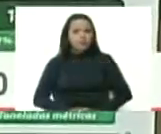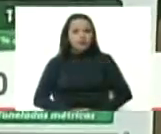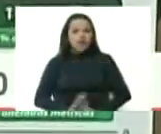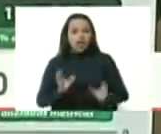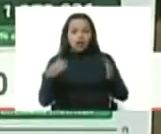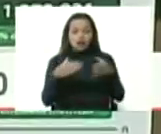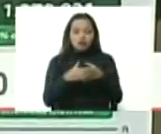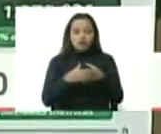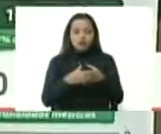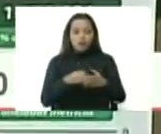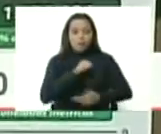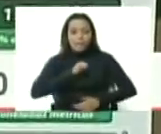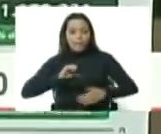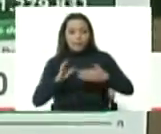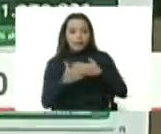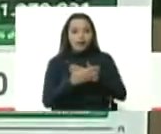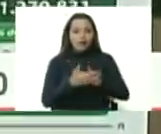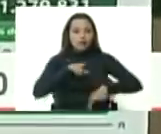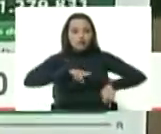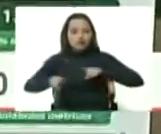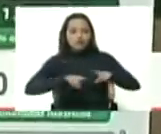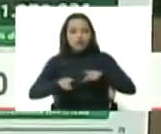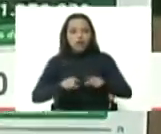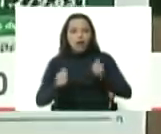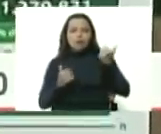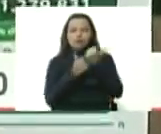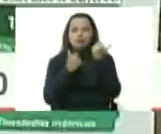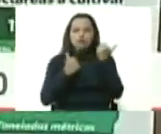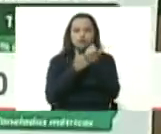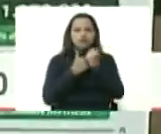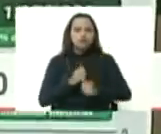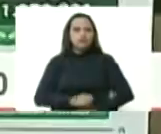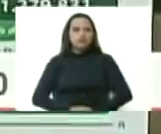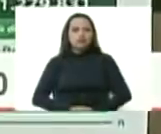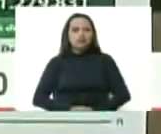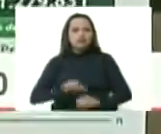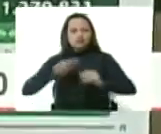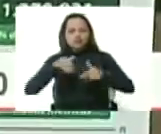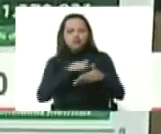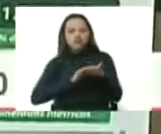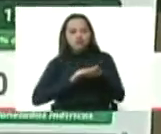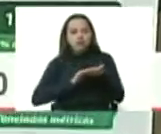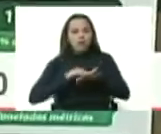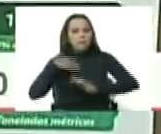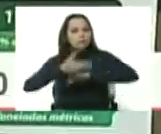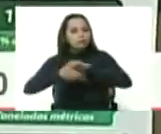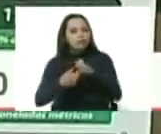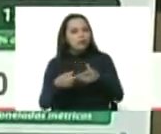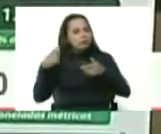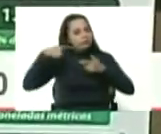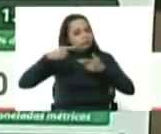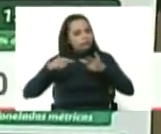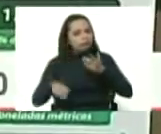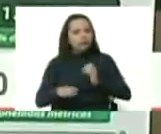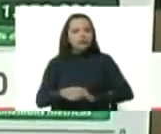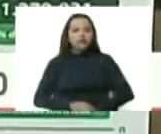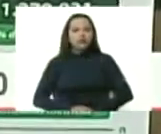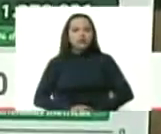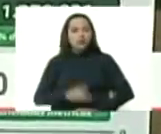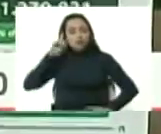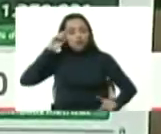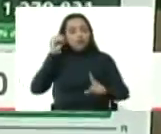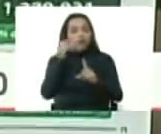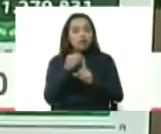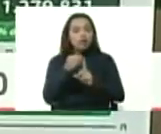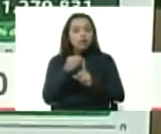privado en coordinación apoyando resolviendo problemas la meta